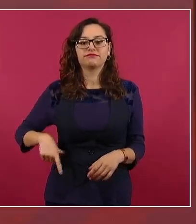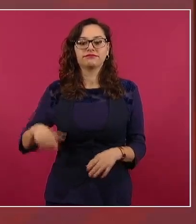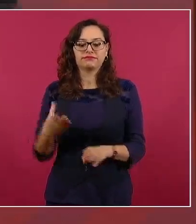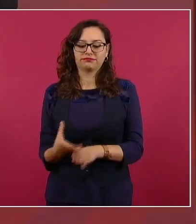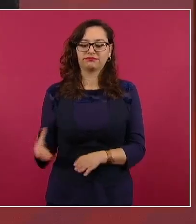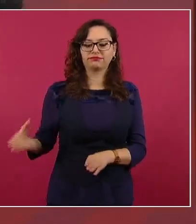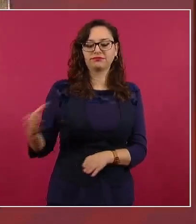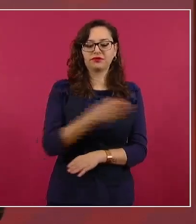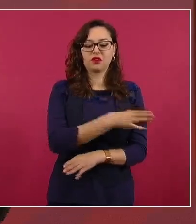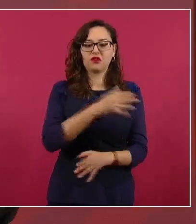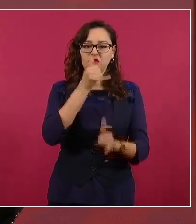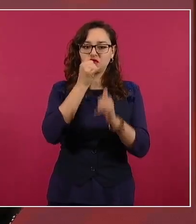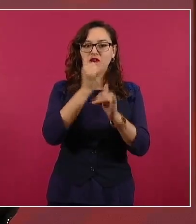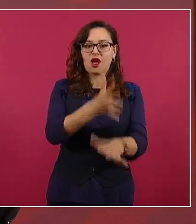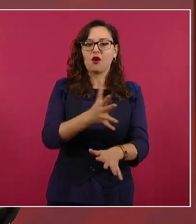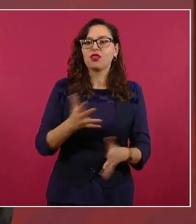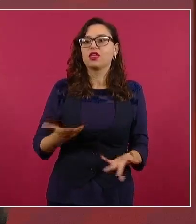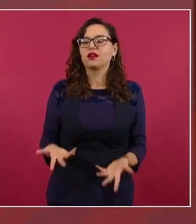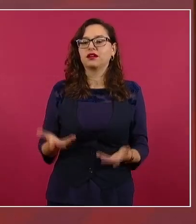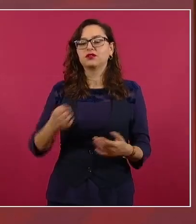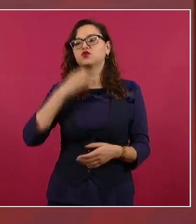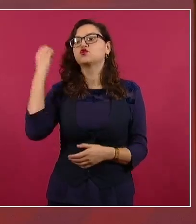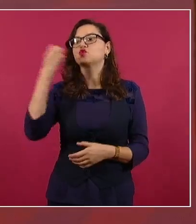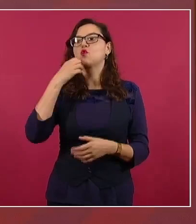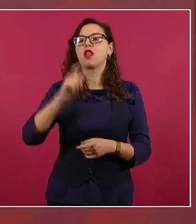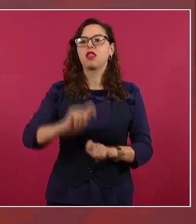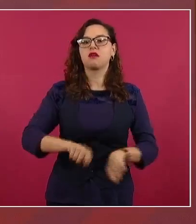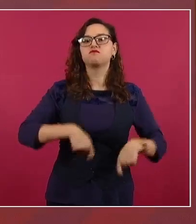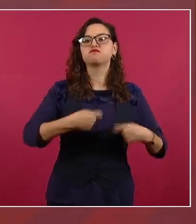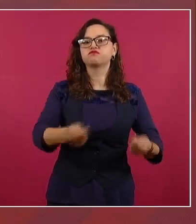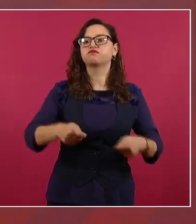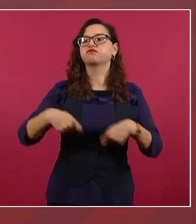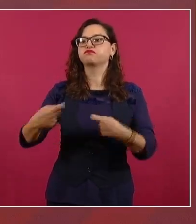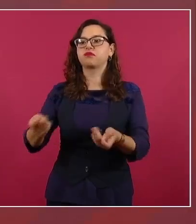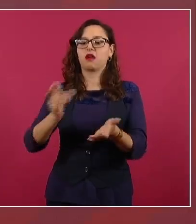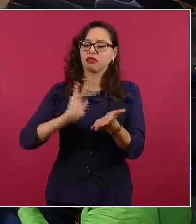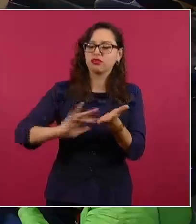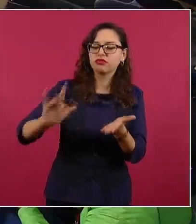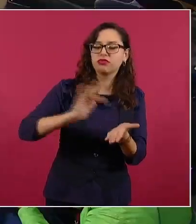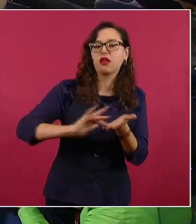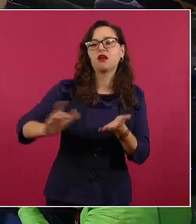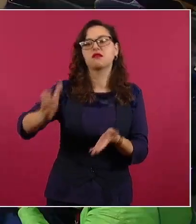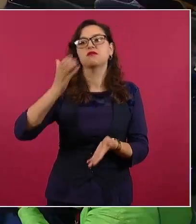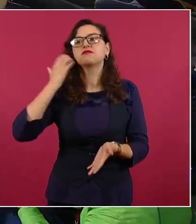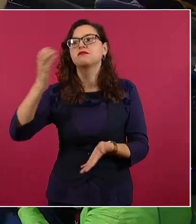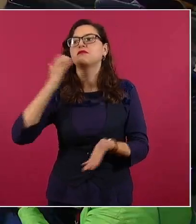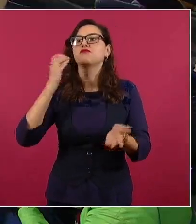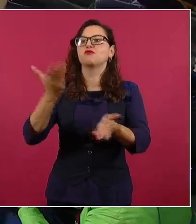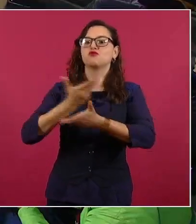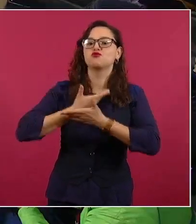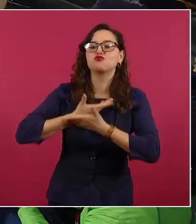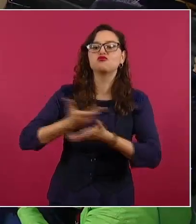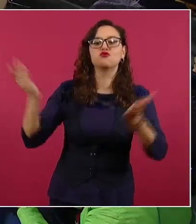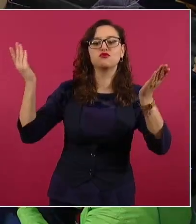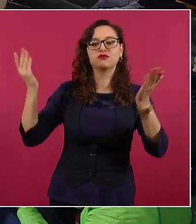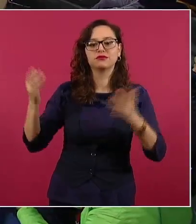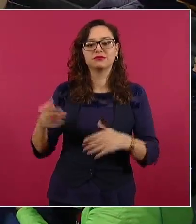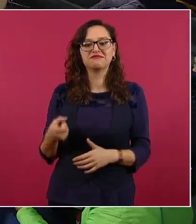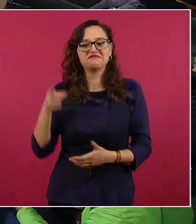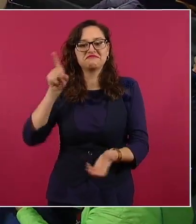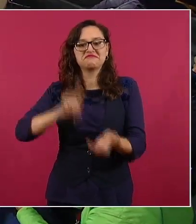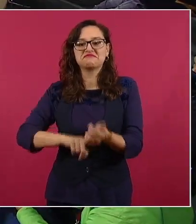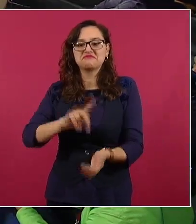internet, pero no había señal sin conectividad, entonces